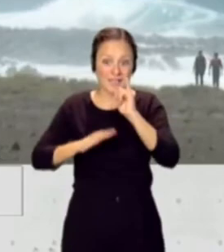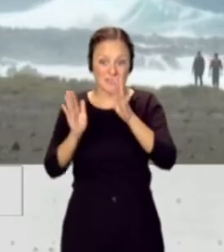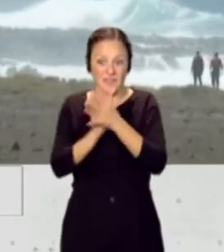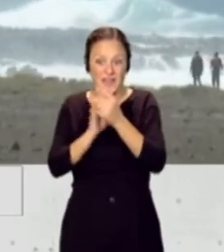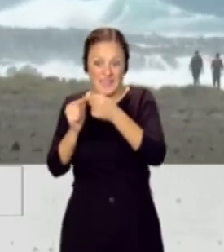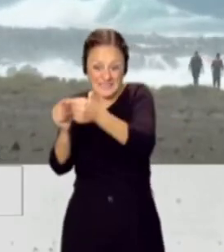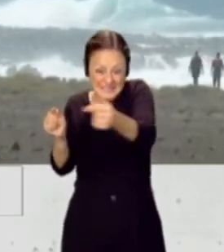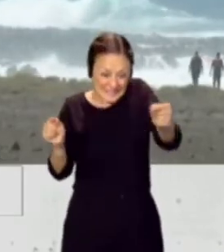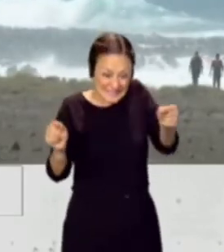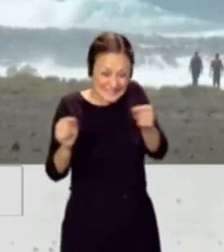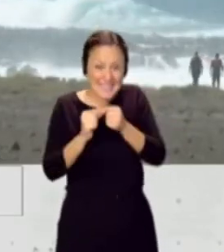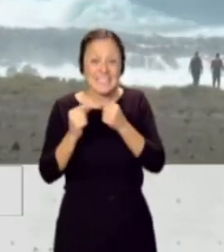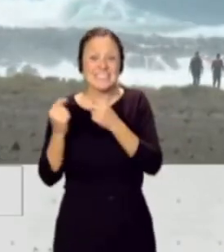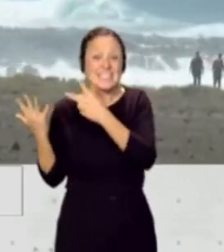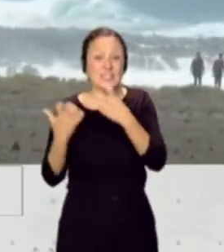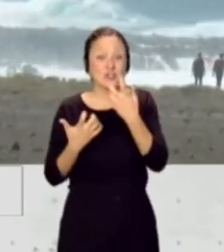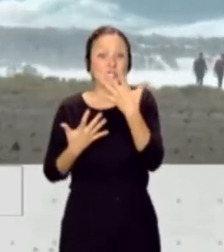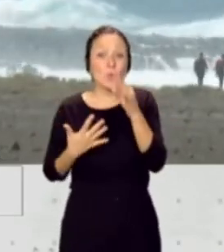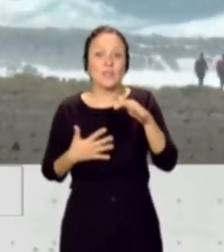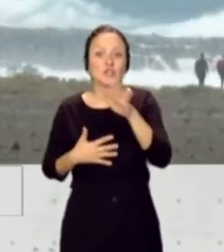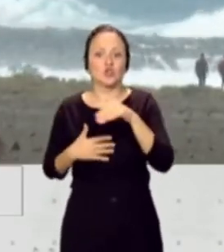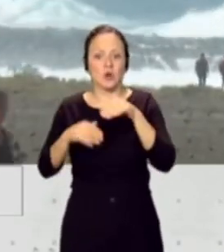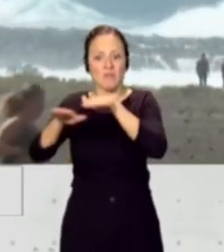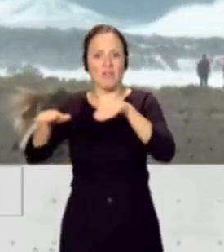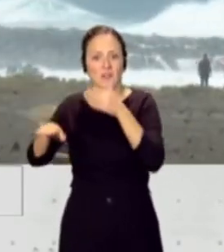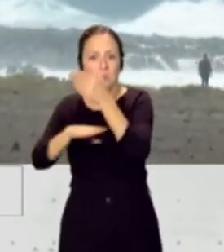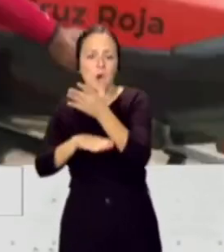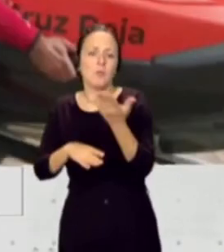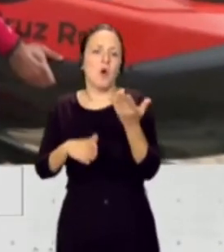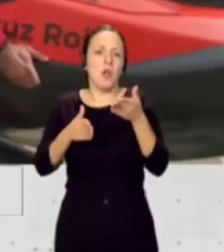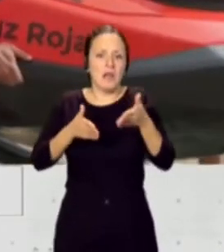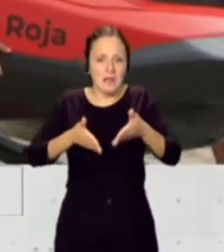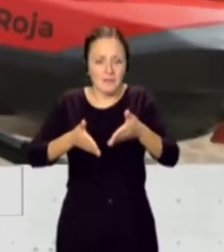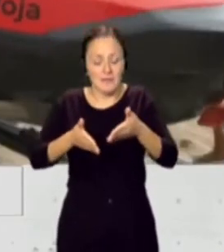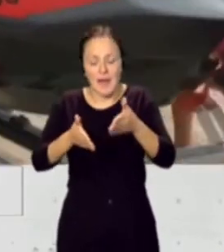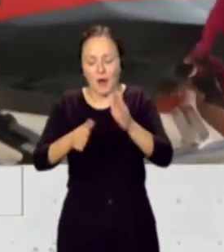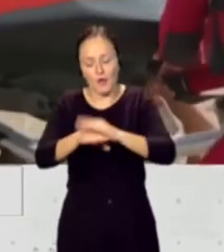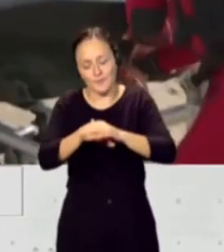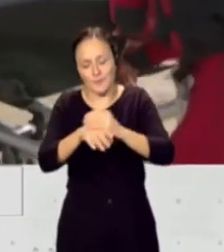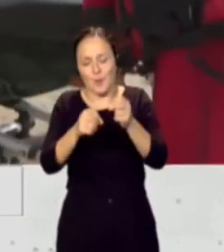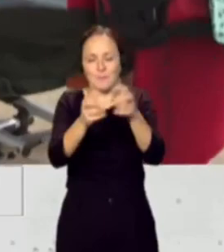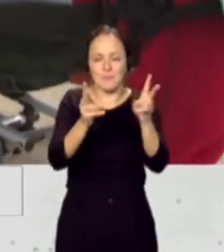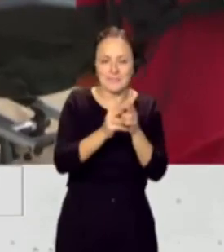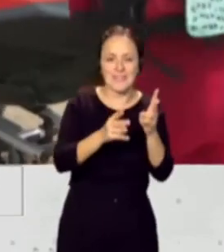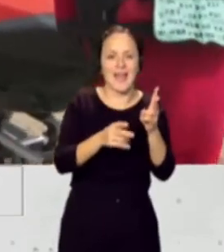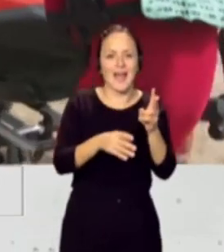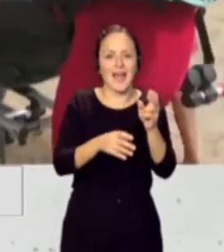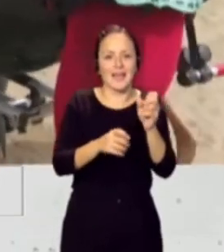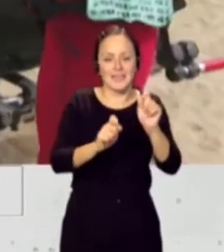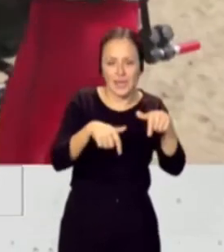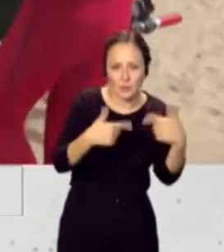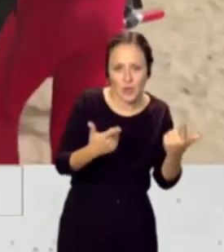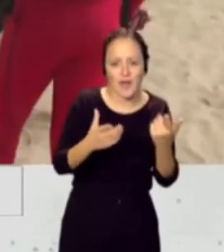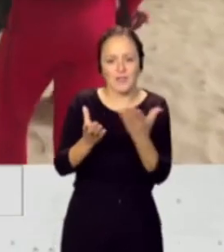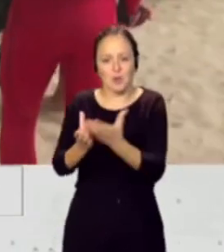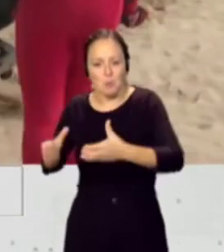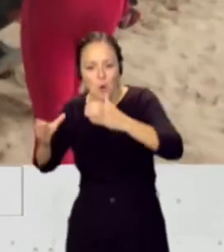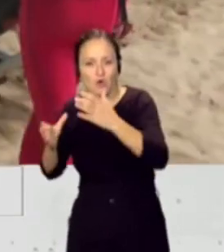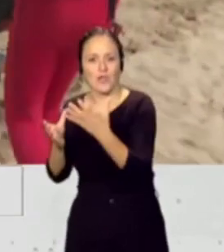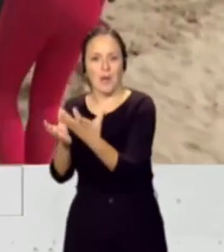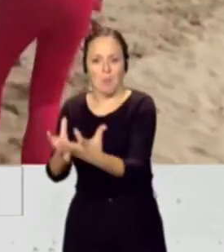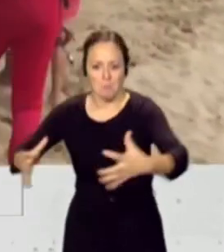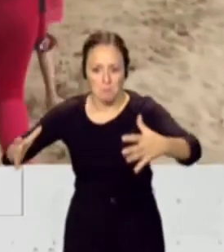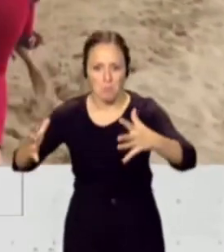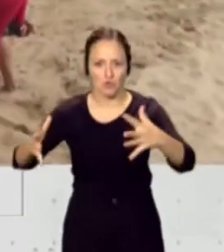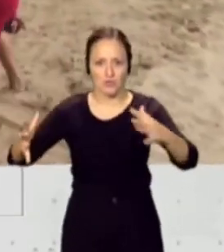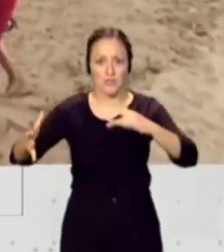en la costa donde nos podemos bañar grandes playas pequeños lagos pequeñas playas lagos no piscinas naturales pozas pocetas vale si